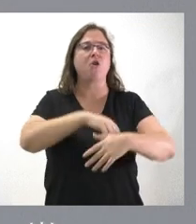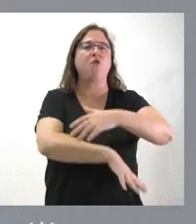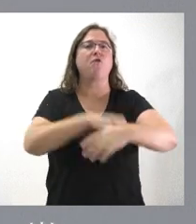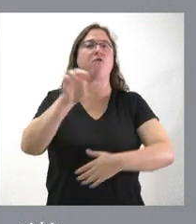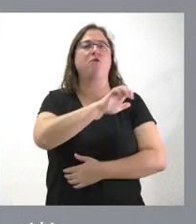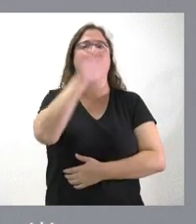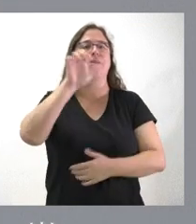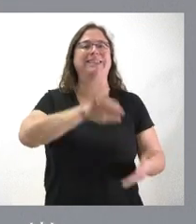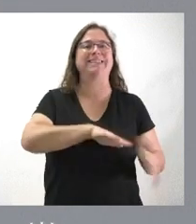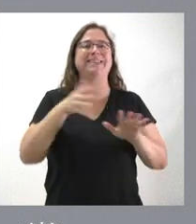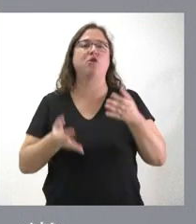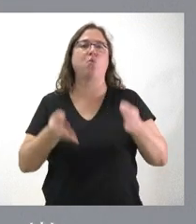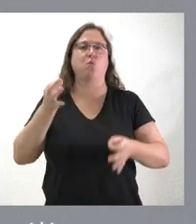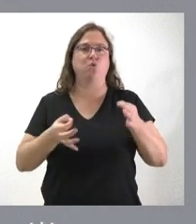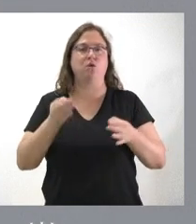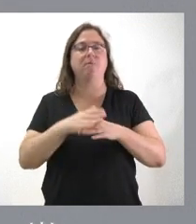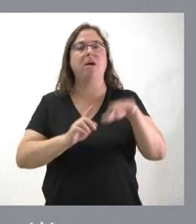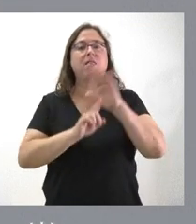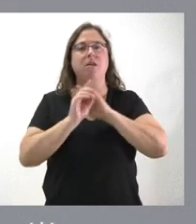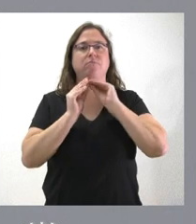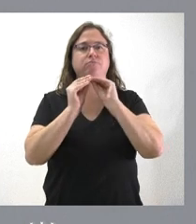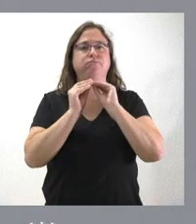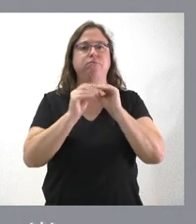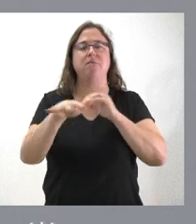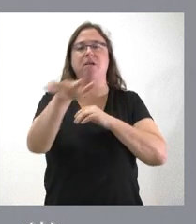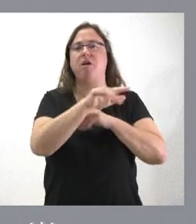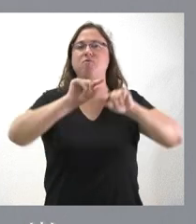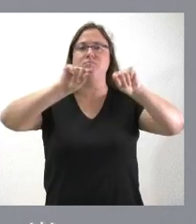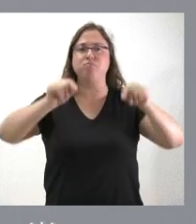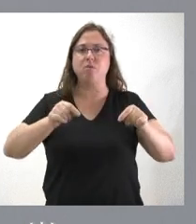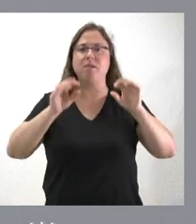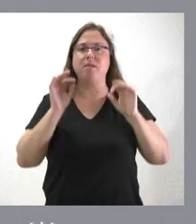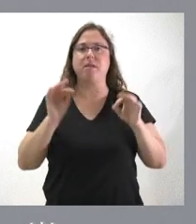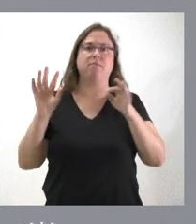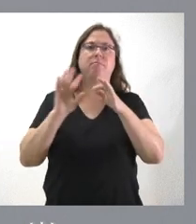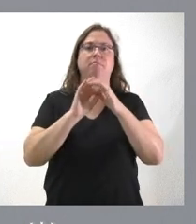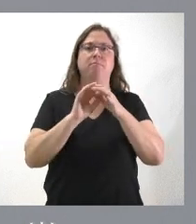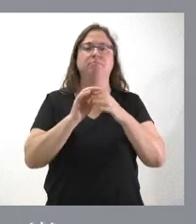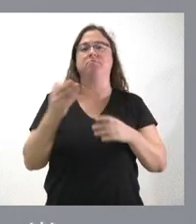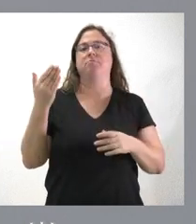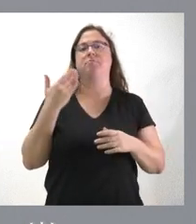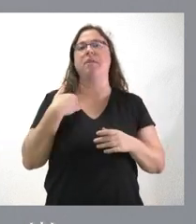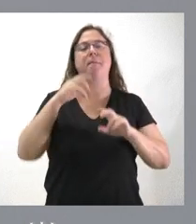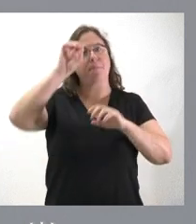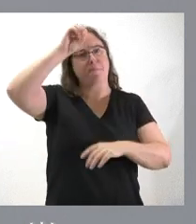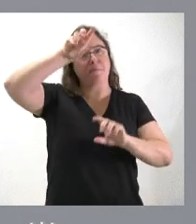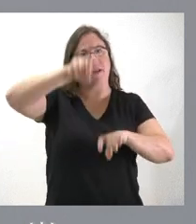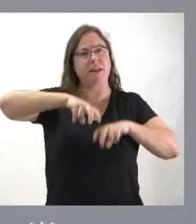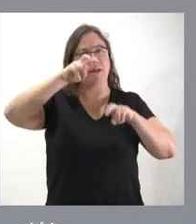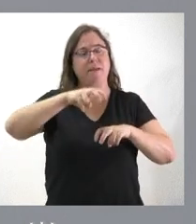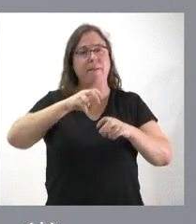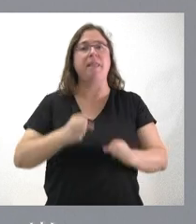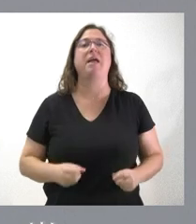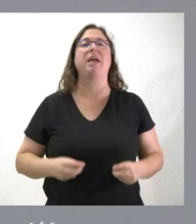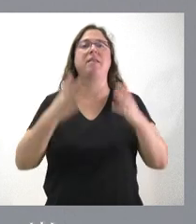este caso de transición justa al desarrollarse en áreas y provincias vinculadas en el pasado de las cuencas mineras. El edificio va a contar